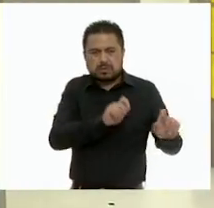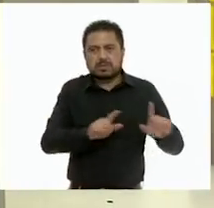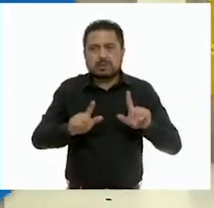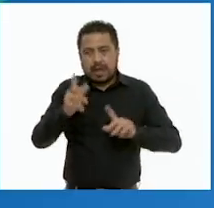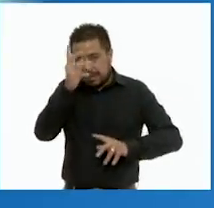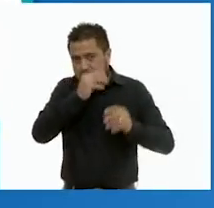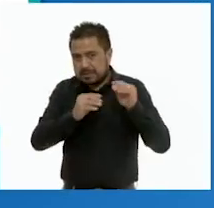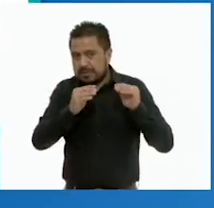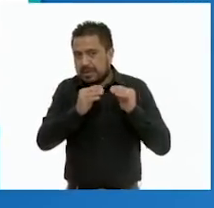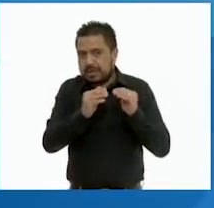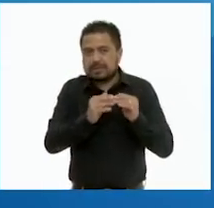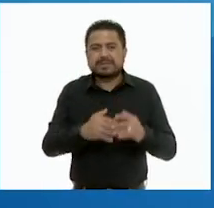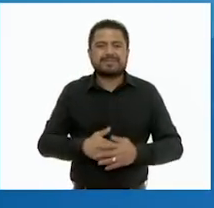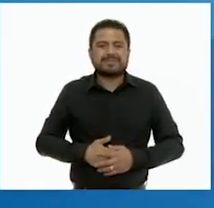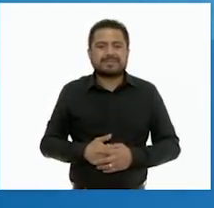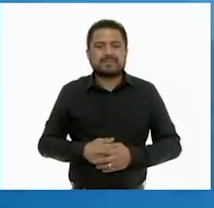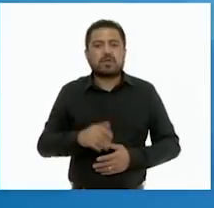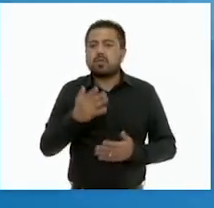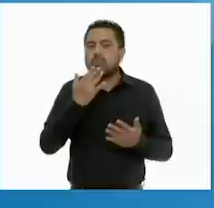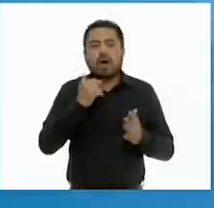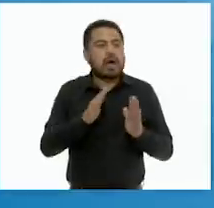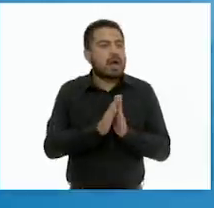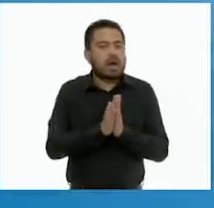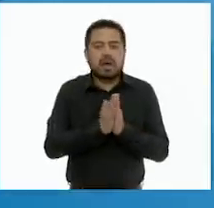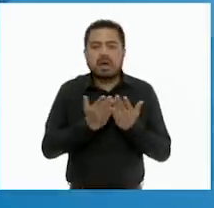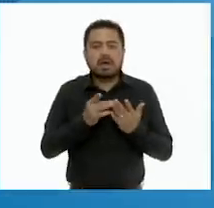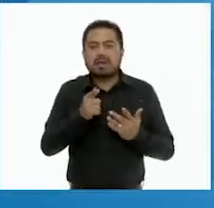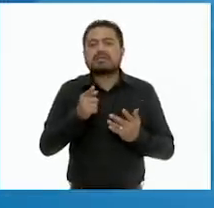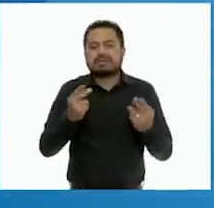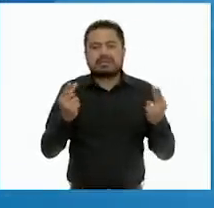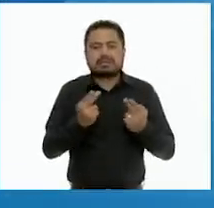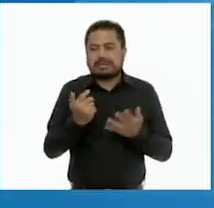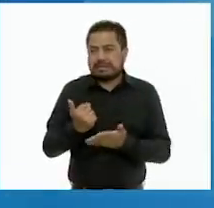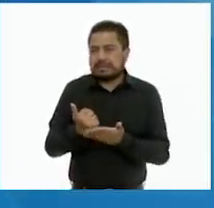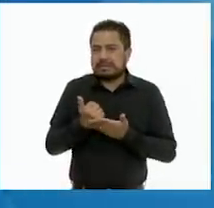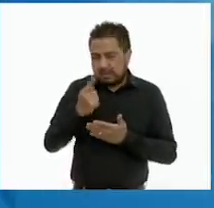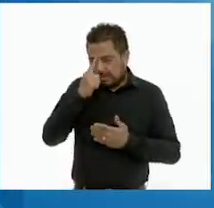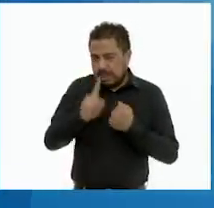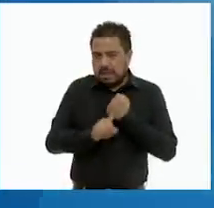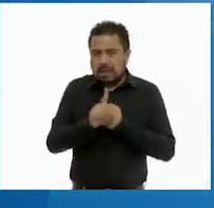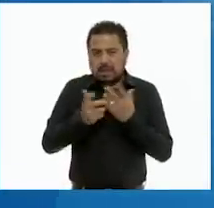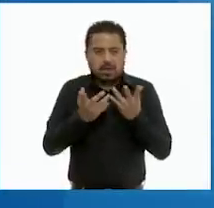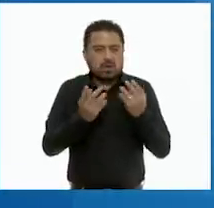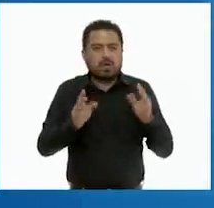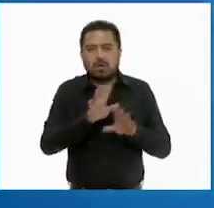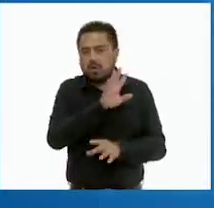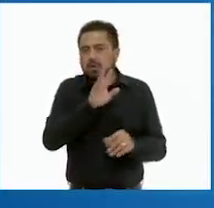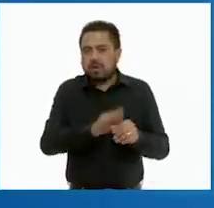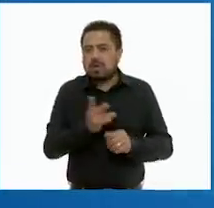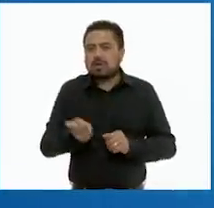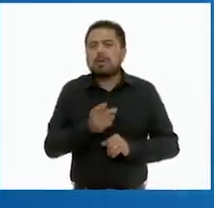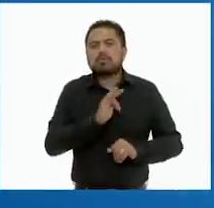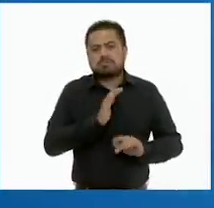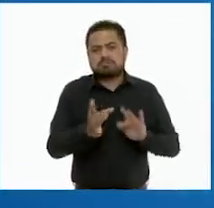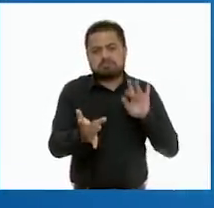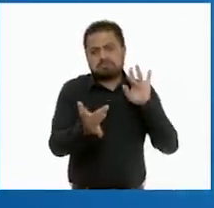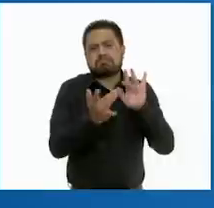Aprende en Casa. Si no tienes el libro de texto o necesitas ayuda para resolver las preguntas, contáctanos.